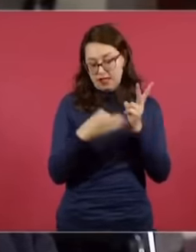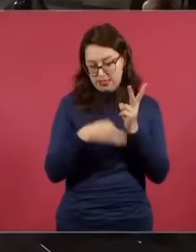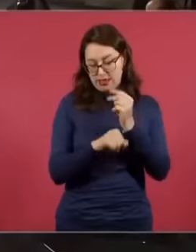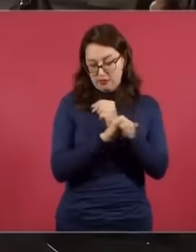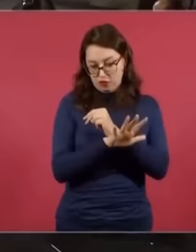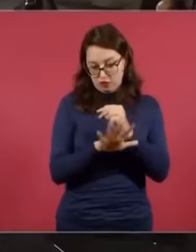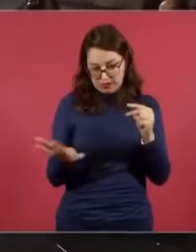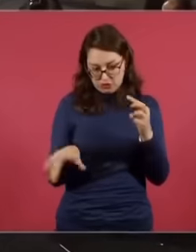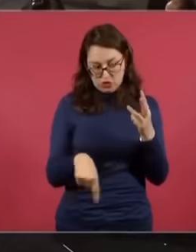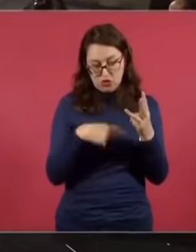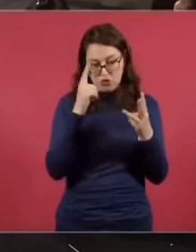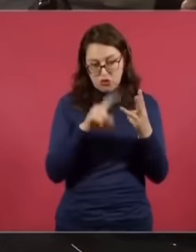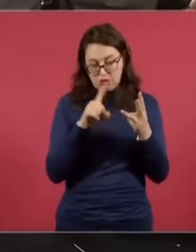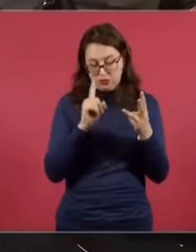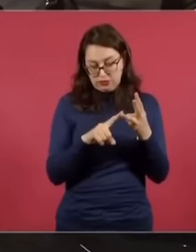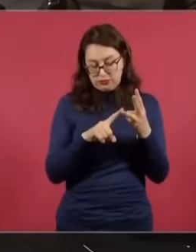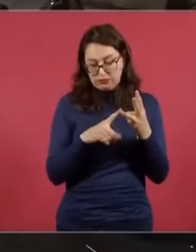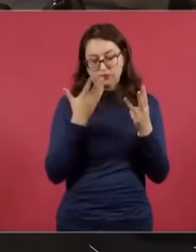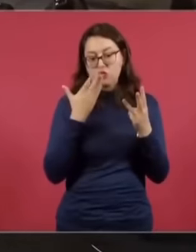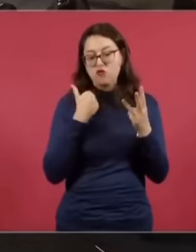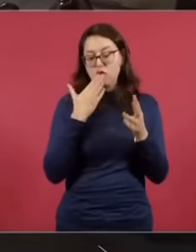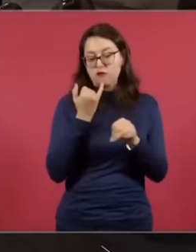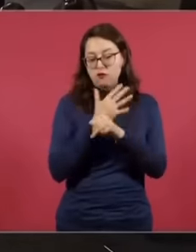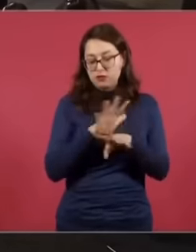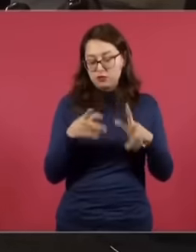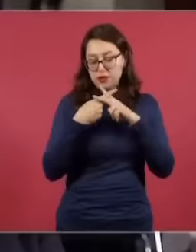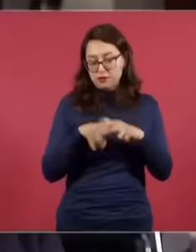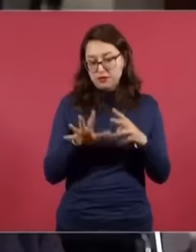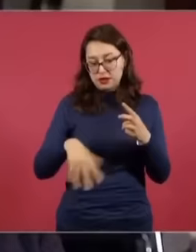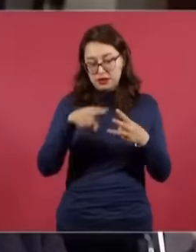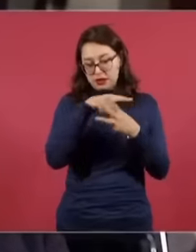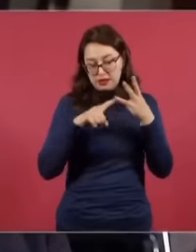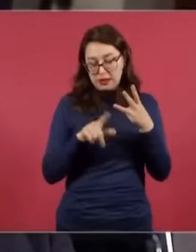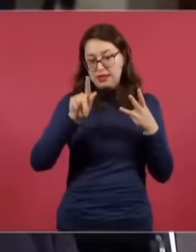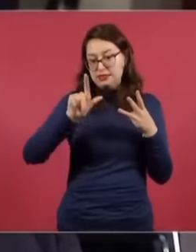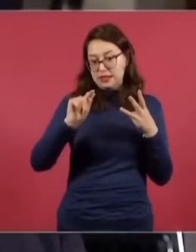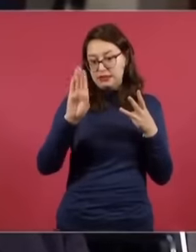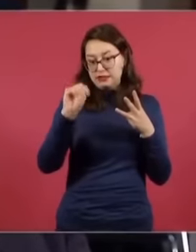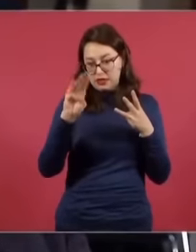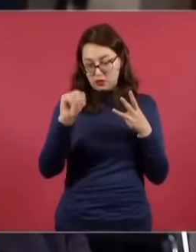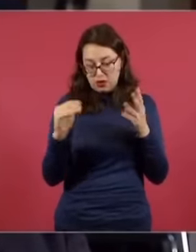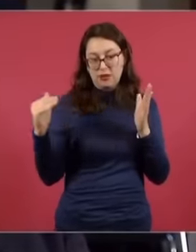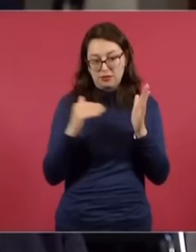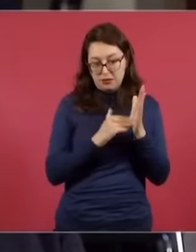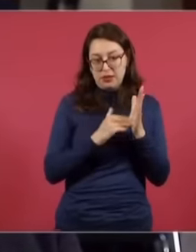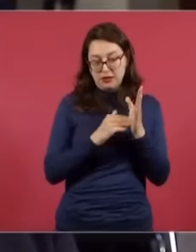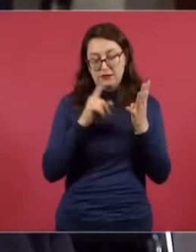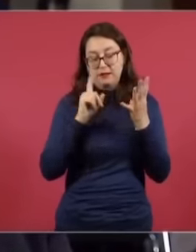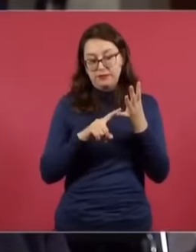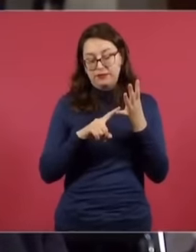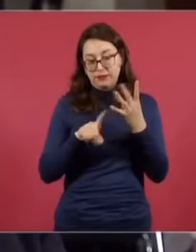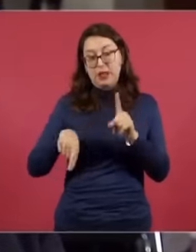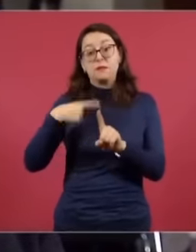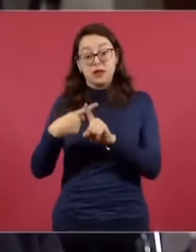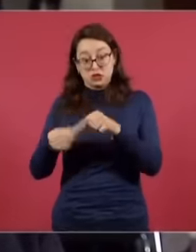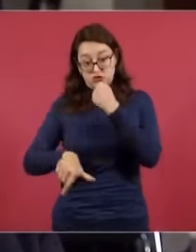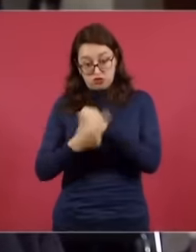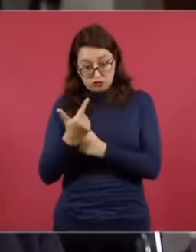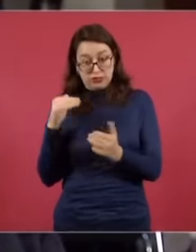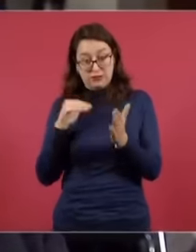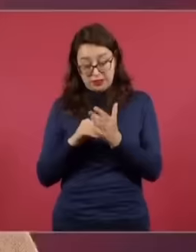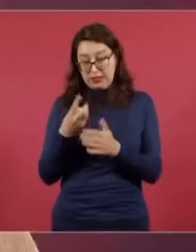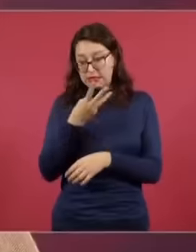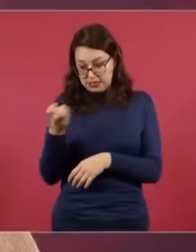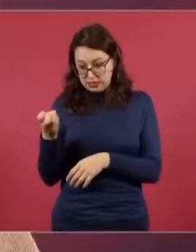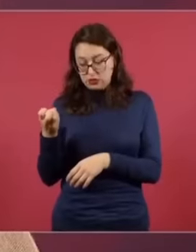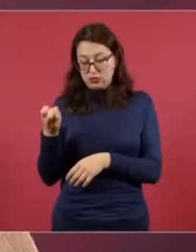Y sumando registro sin indicios para búsqueda, estamos sumando 79 mil 995 personas, más los 12 mil